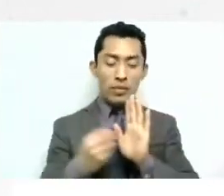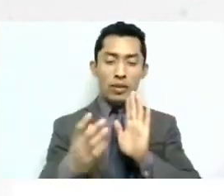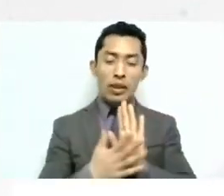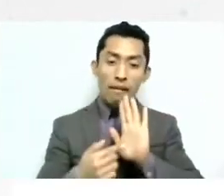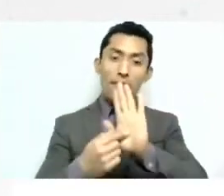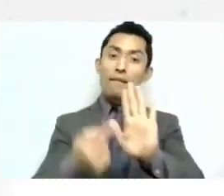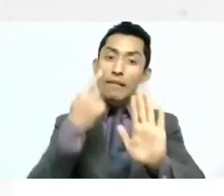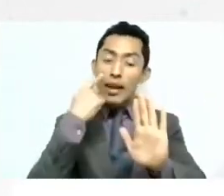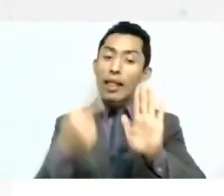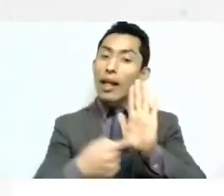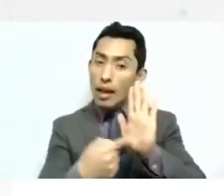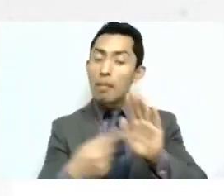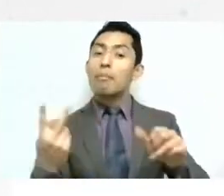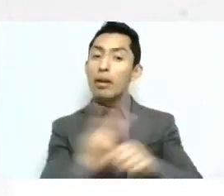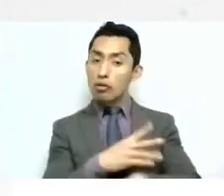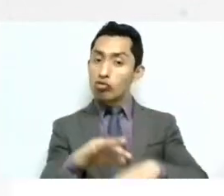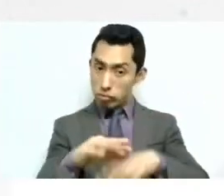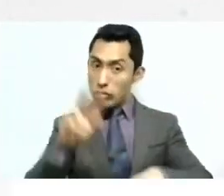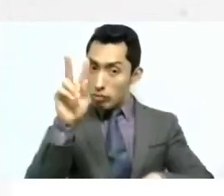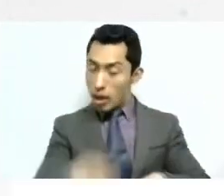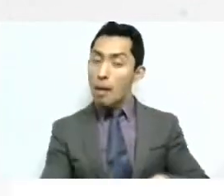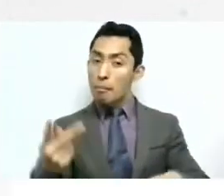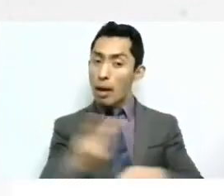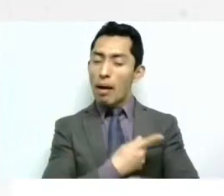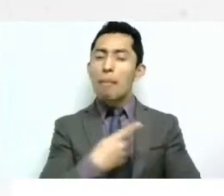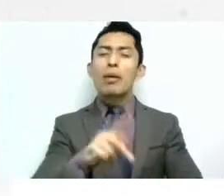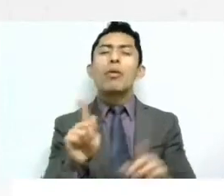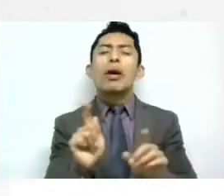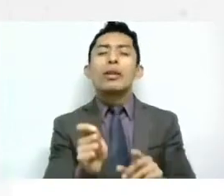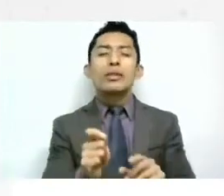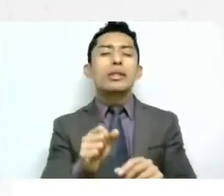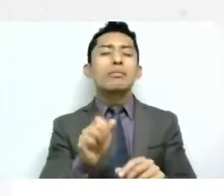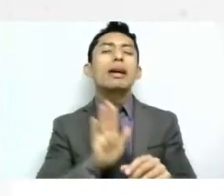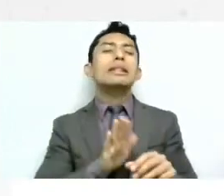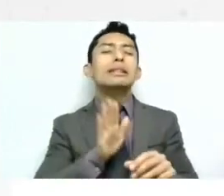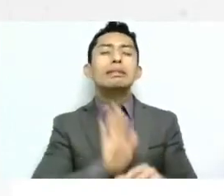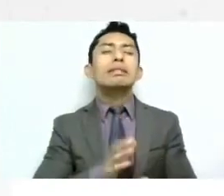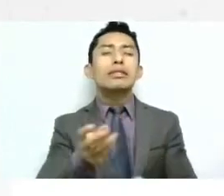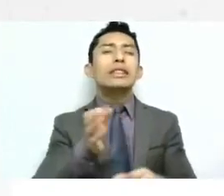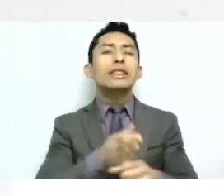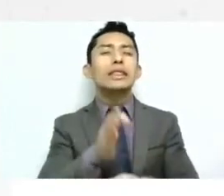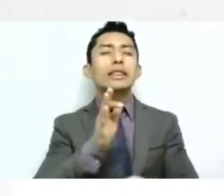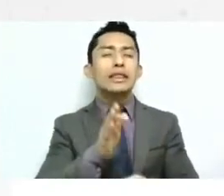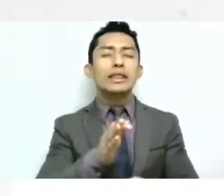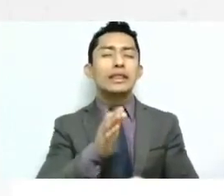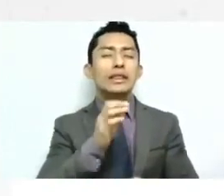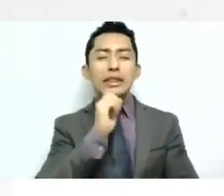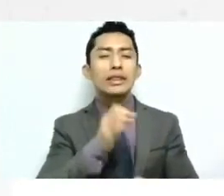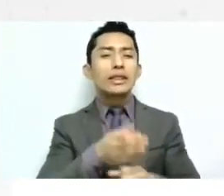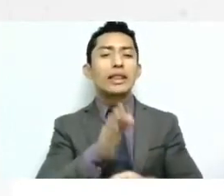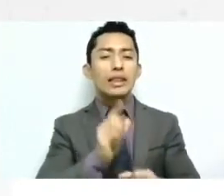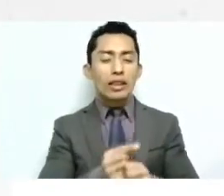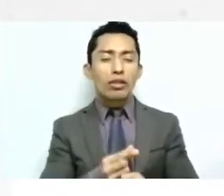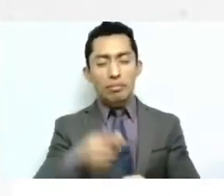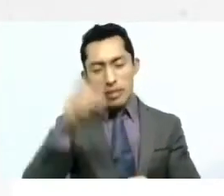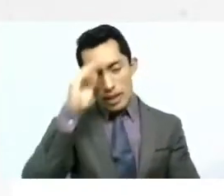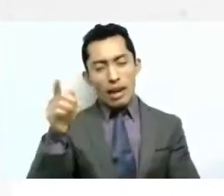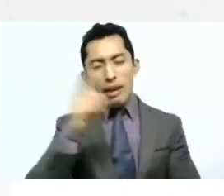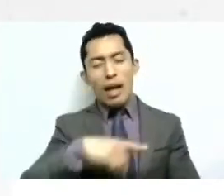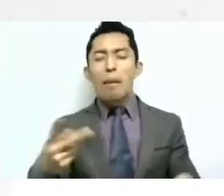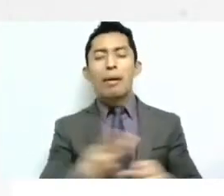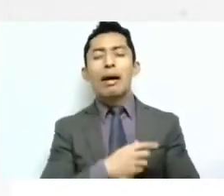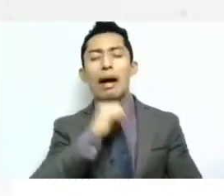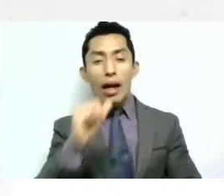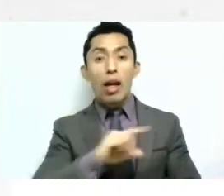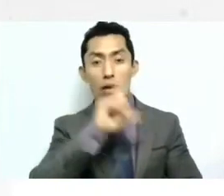algo de que pasó y que que a veces pensamos no nos va a pasar o le pasó a fulanito de tal y ya lo vemos